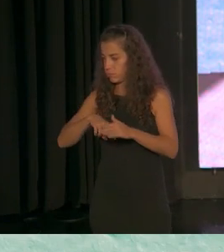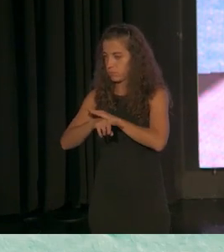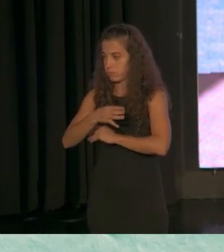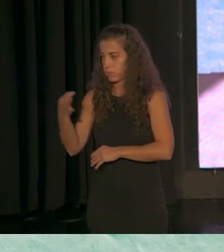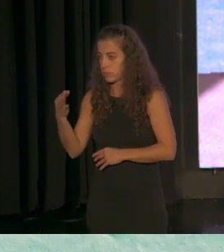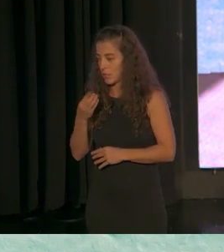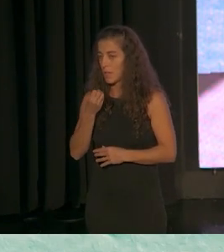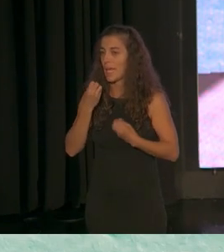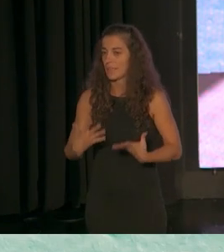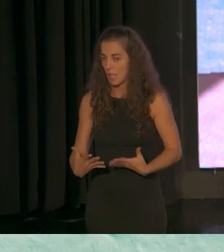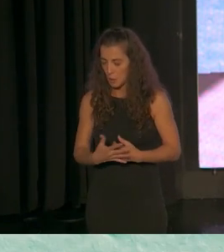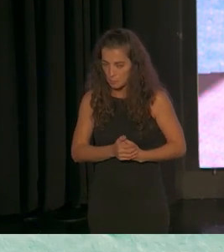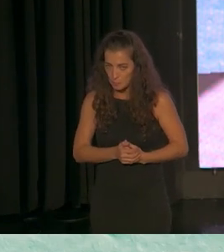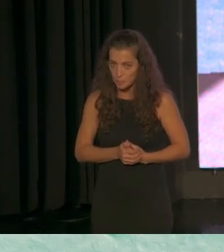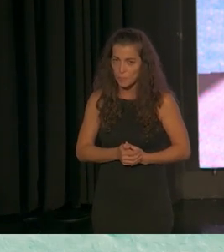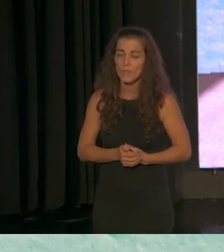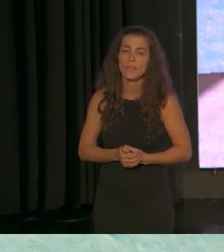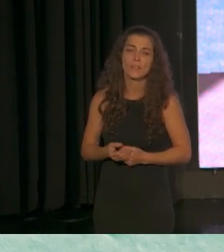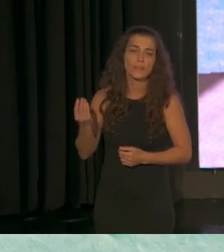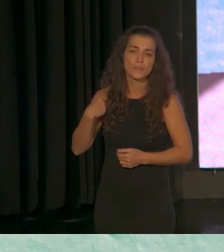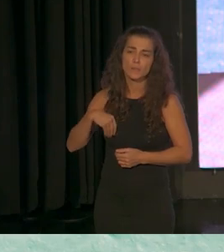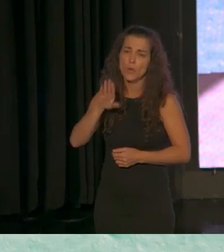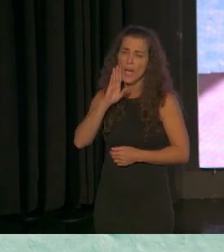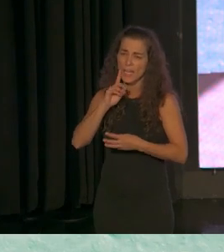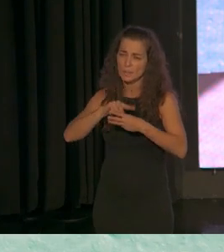que estos aspectos que acabo de señalar